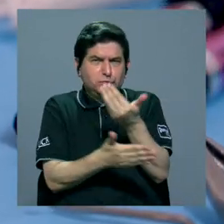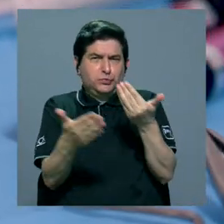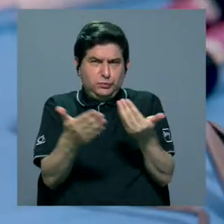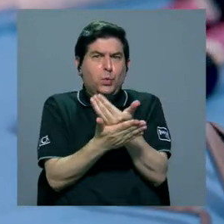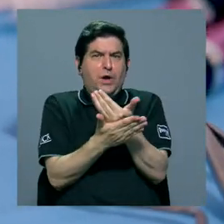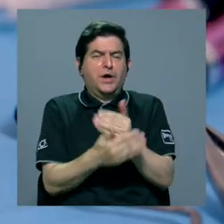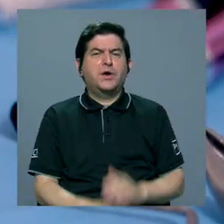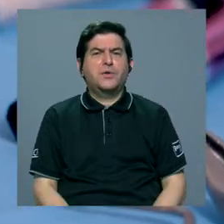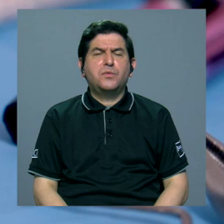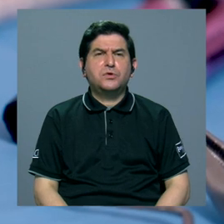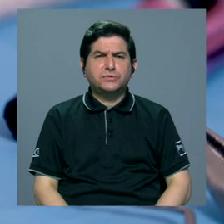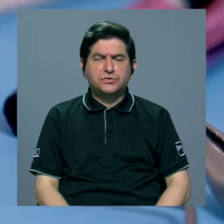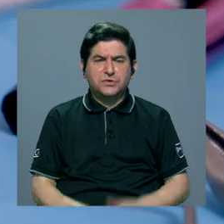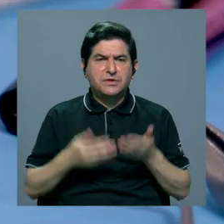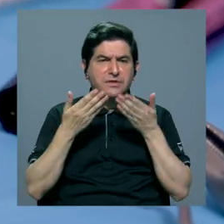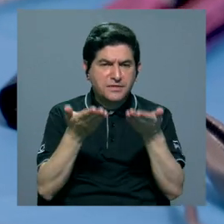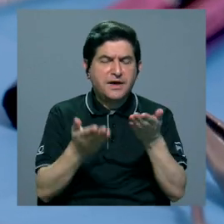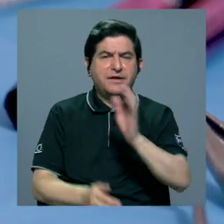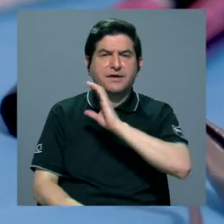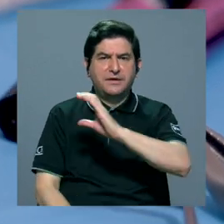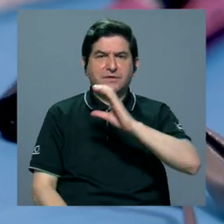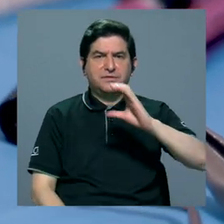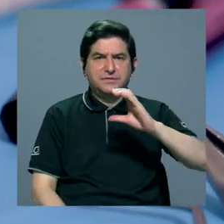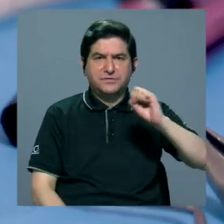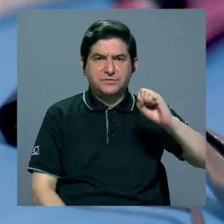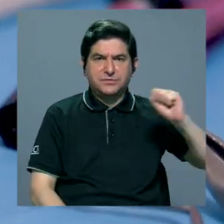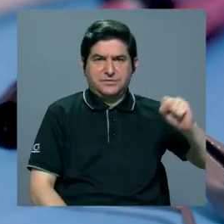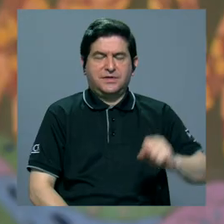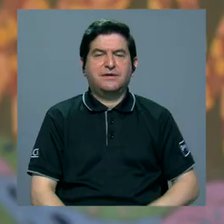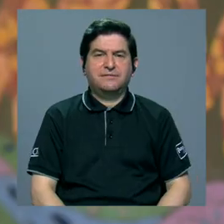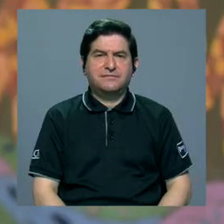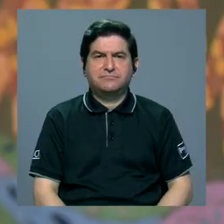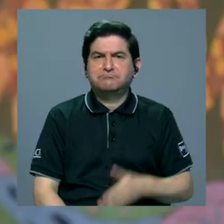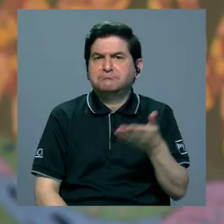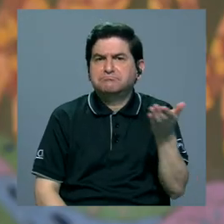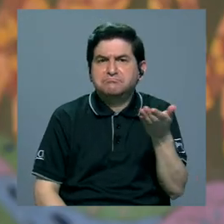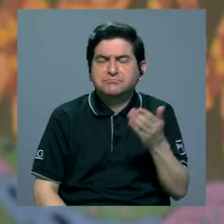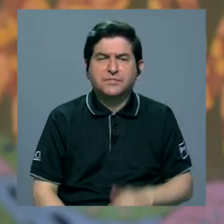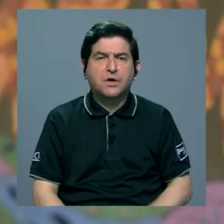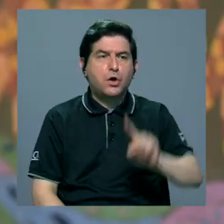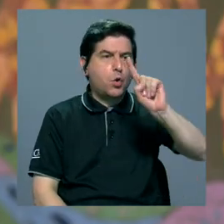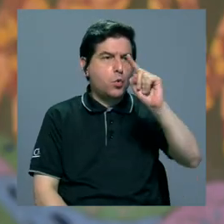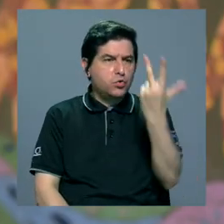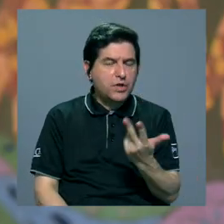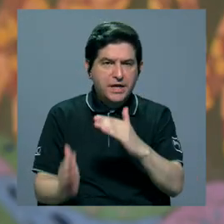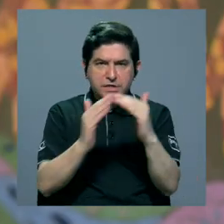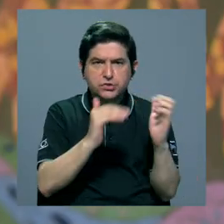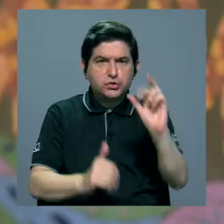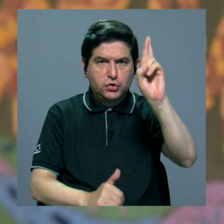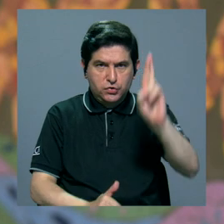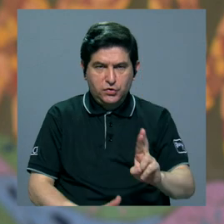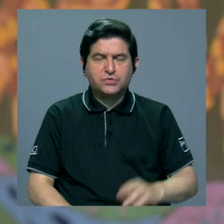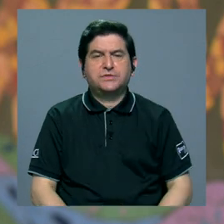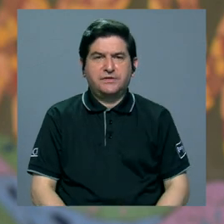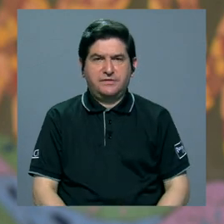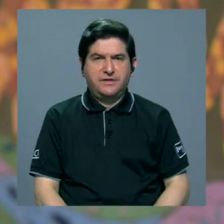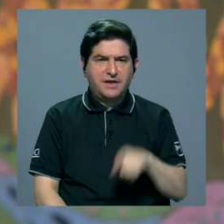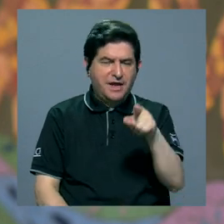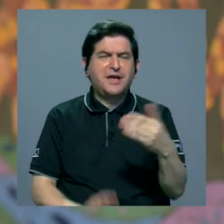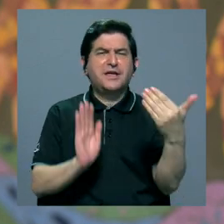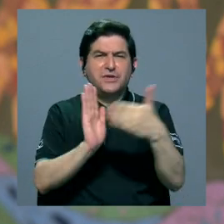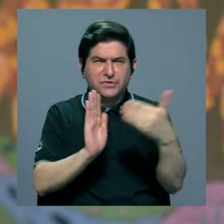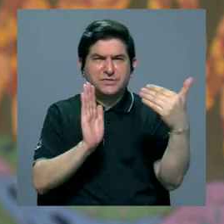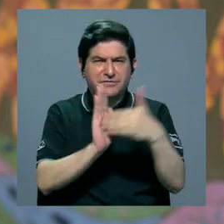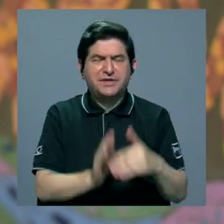emitidos por la Caja Costarricense del Seguro Social es que un tercio de la población costarricense está